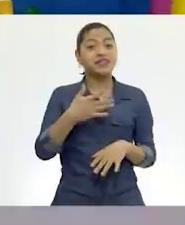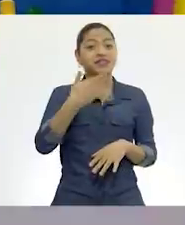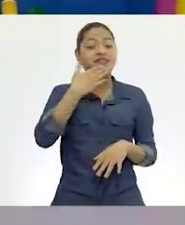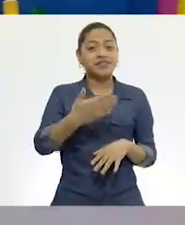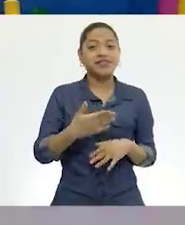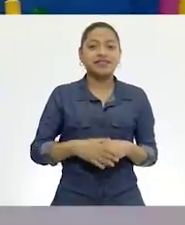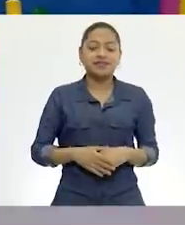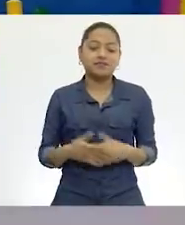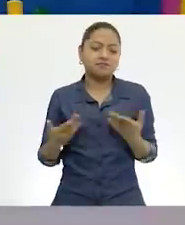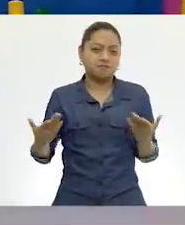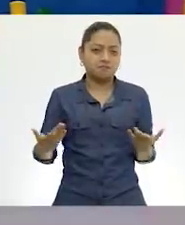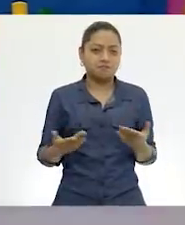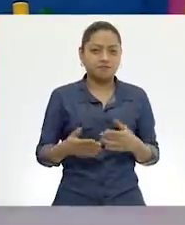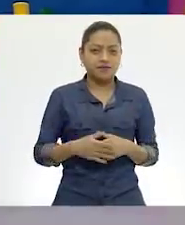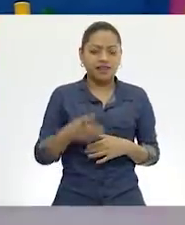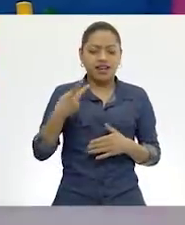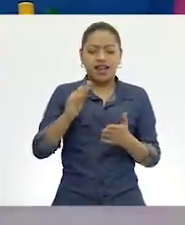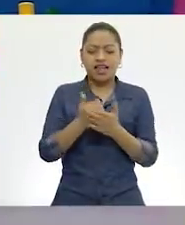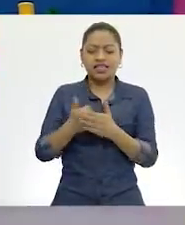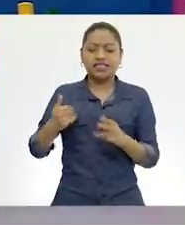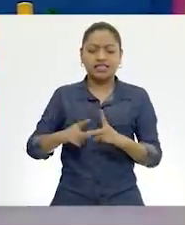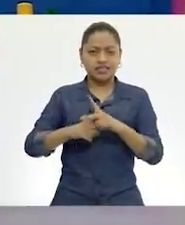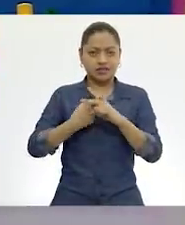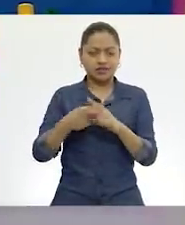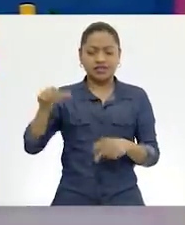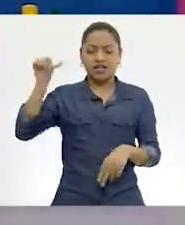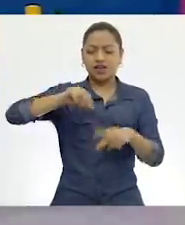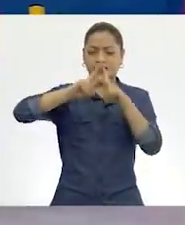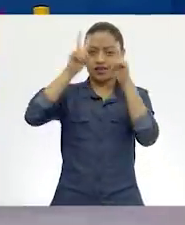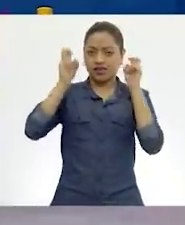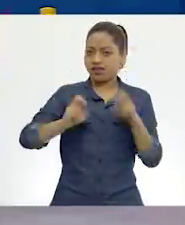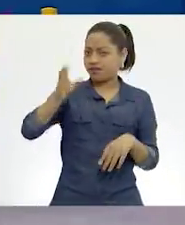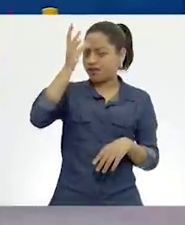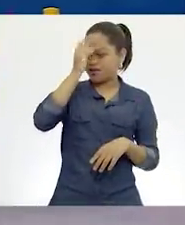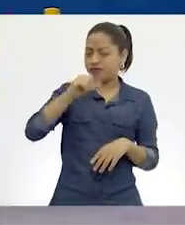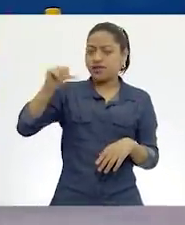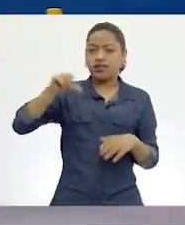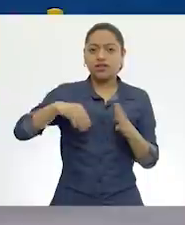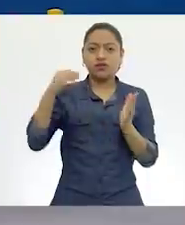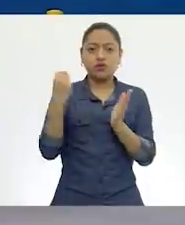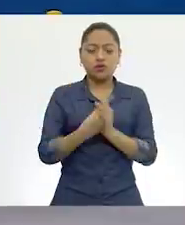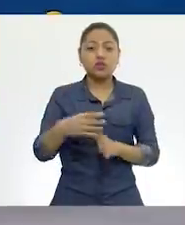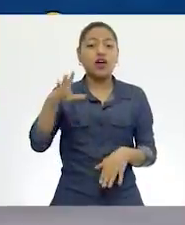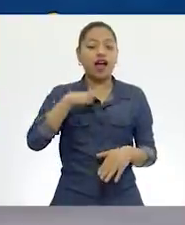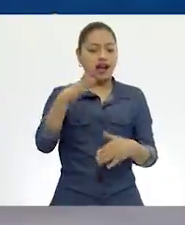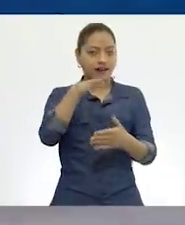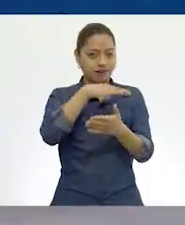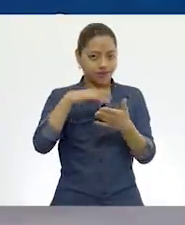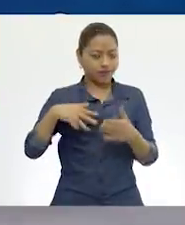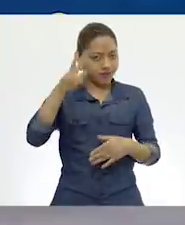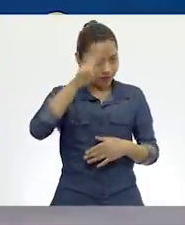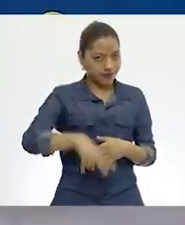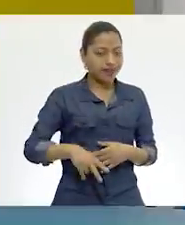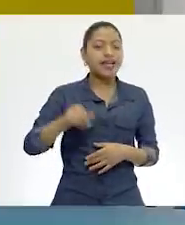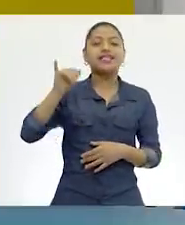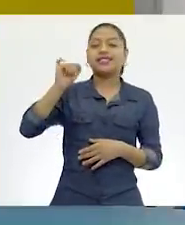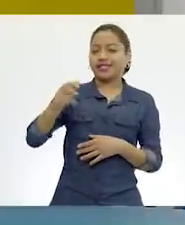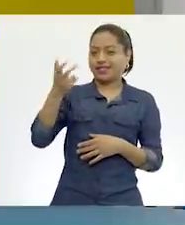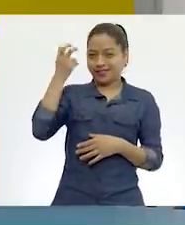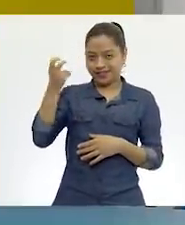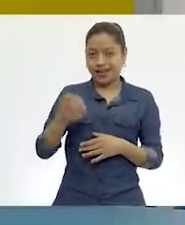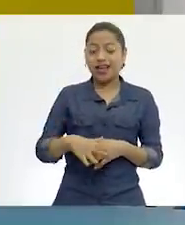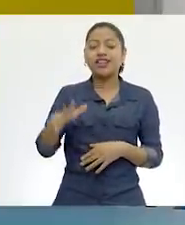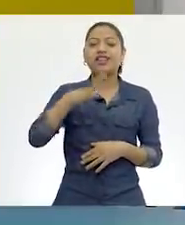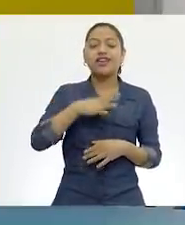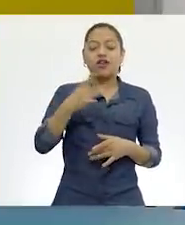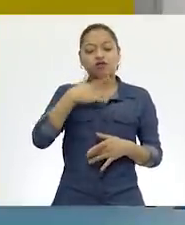Y antes de empezar con el tema de esta sesión, tenemos lectura, ¿cierto? Así es. Tenemos unas